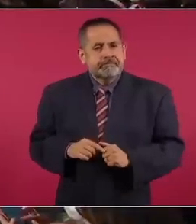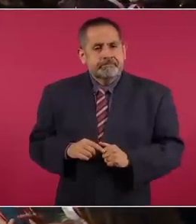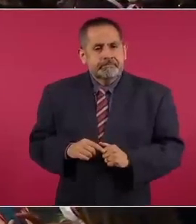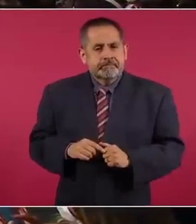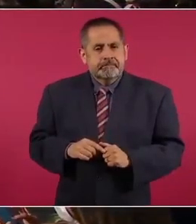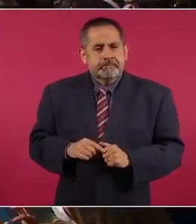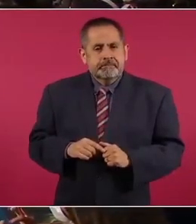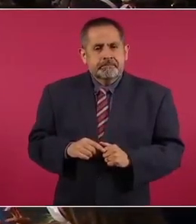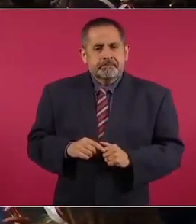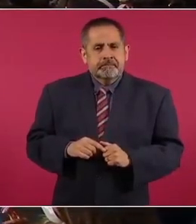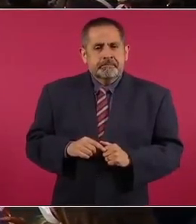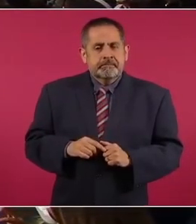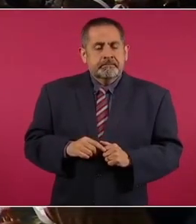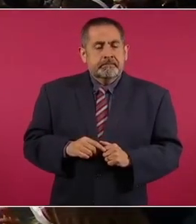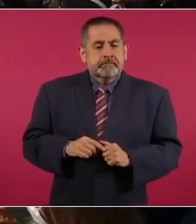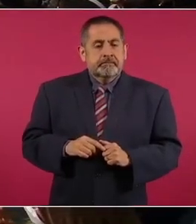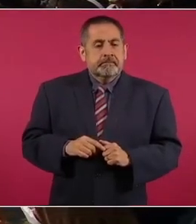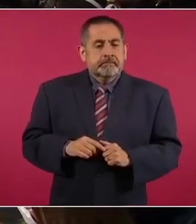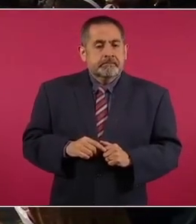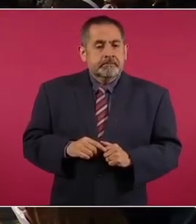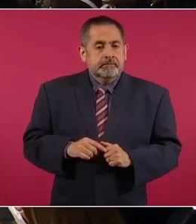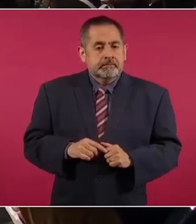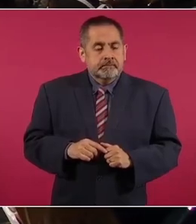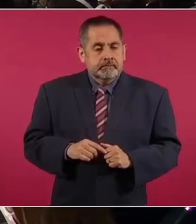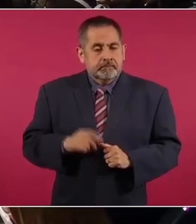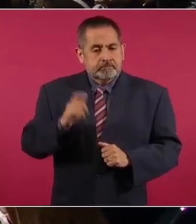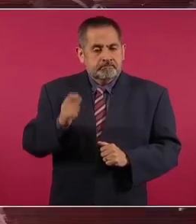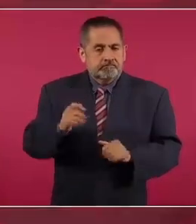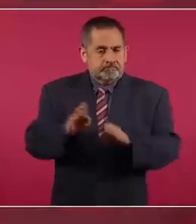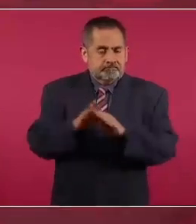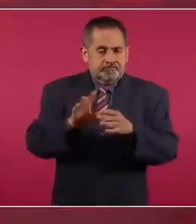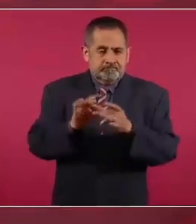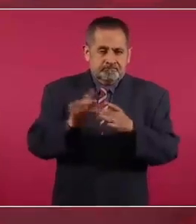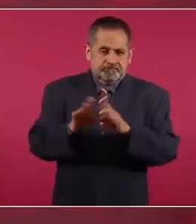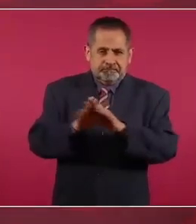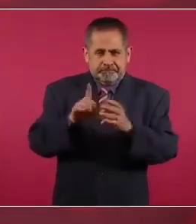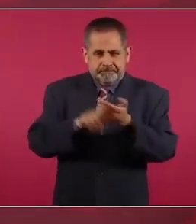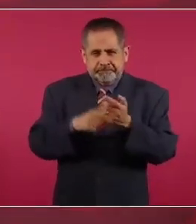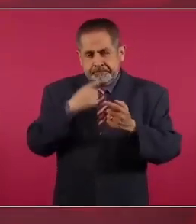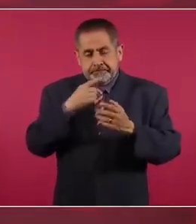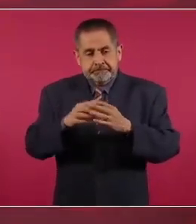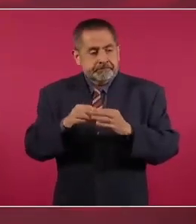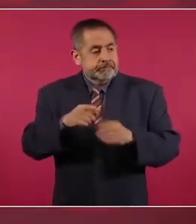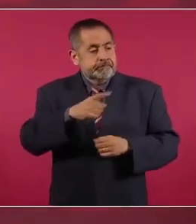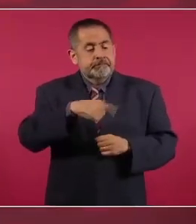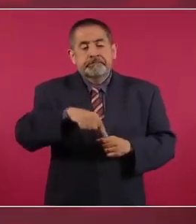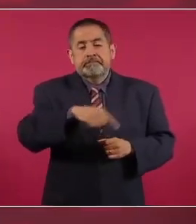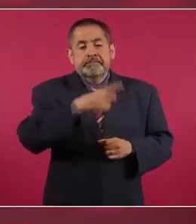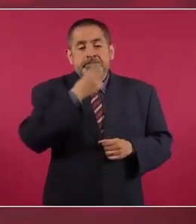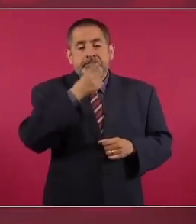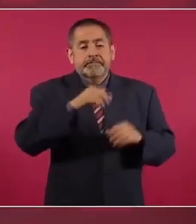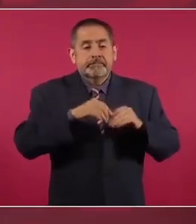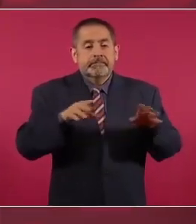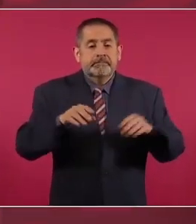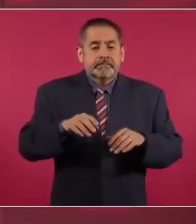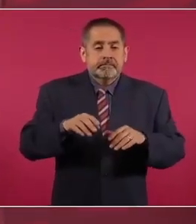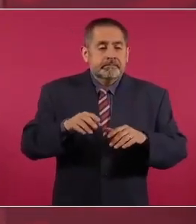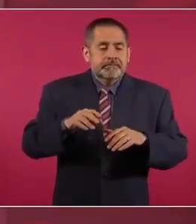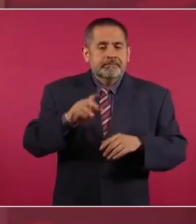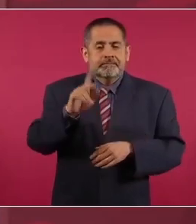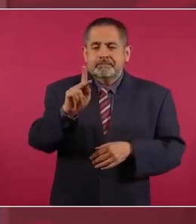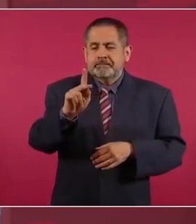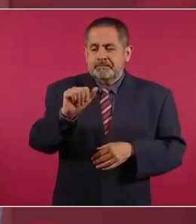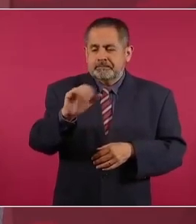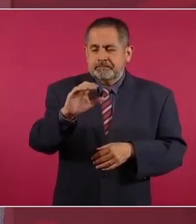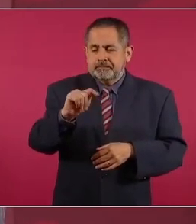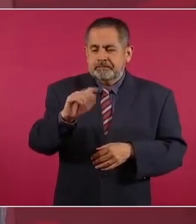algo que se empezó a llamar pacto de silencio,